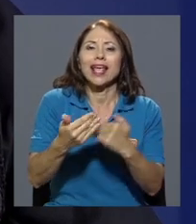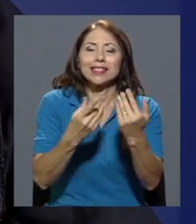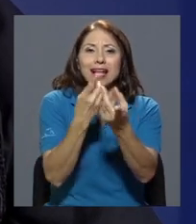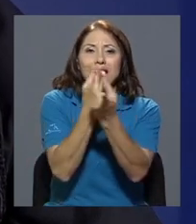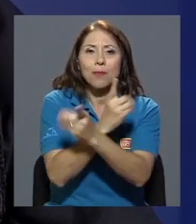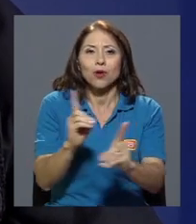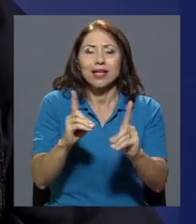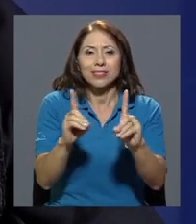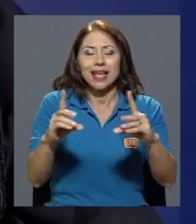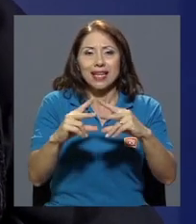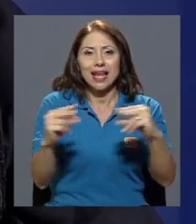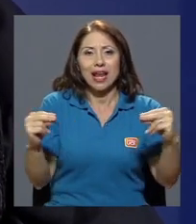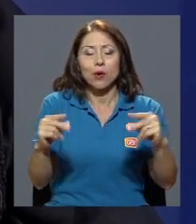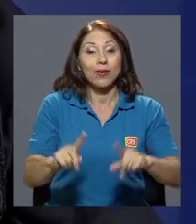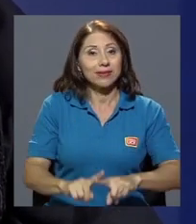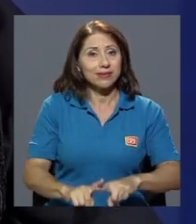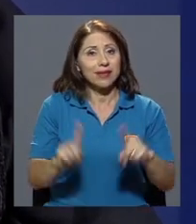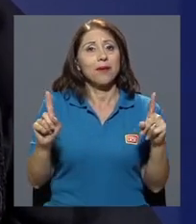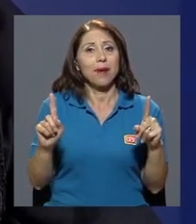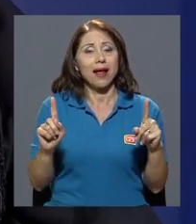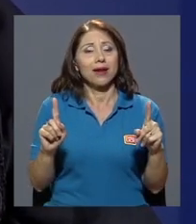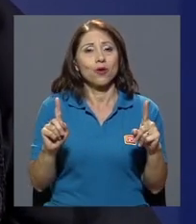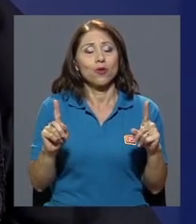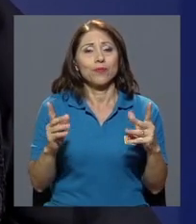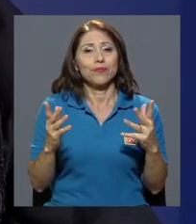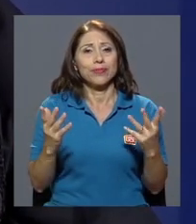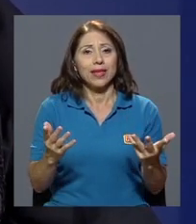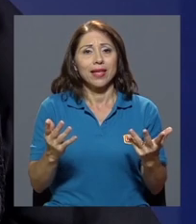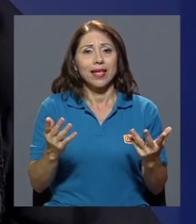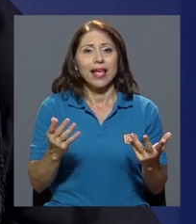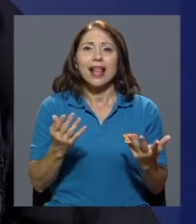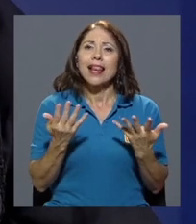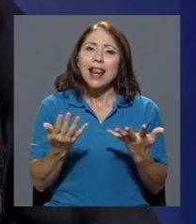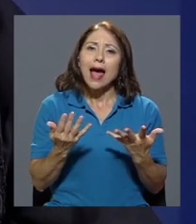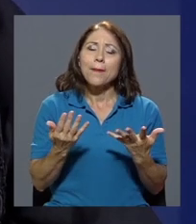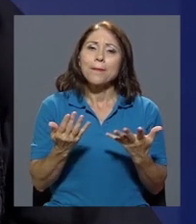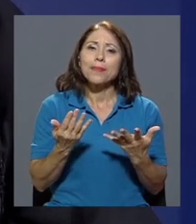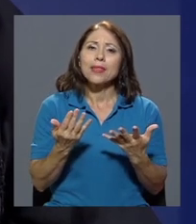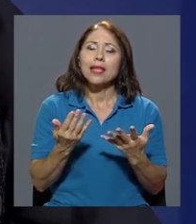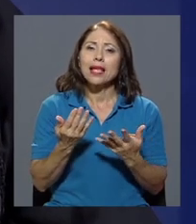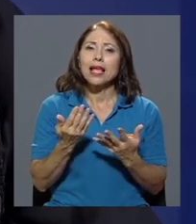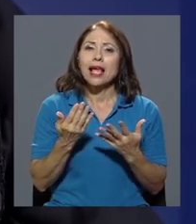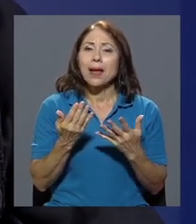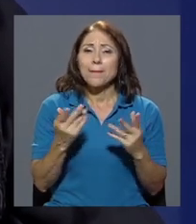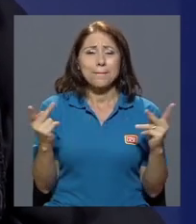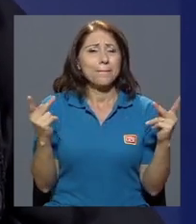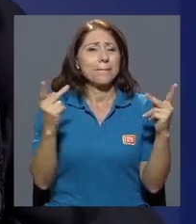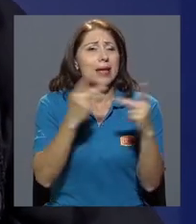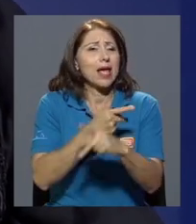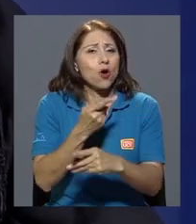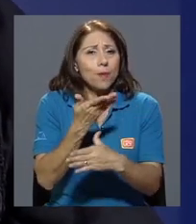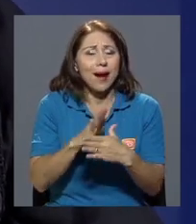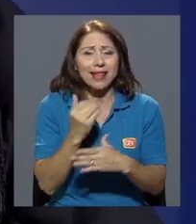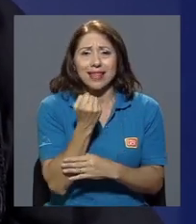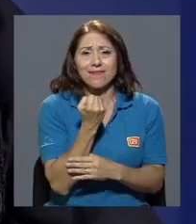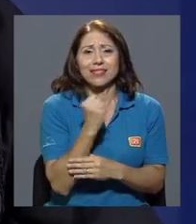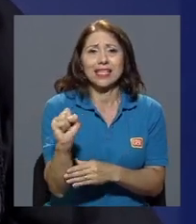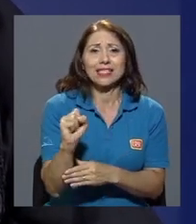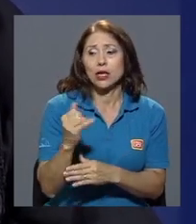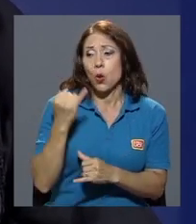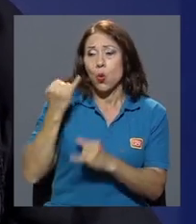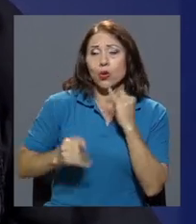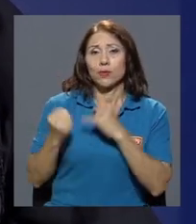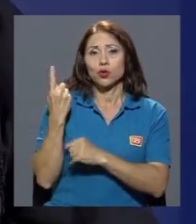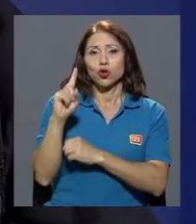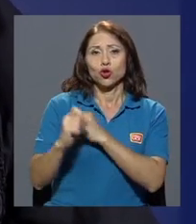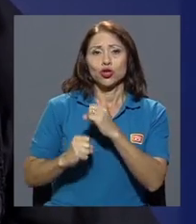democracia en Nicaragua. Sin embargo, la resistencia, digamos, la parte peor, la hemos vivido estos últimos 11